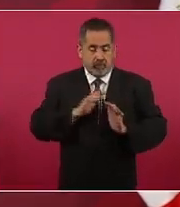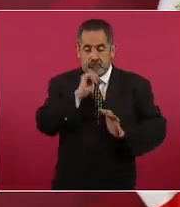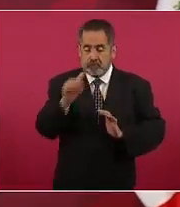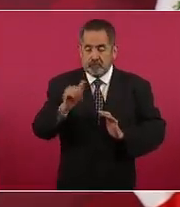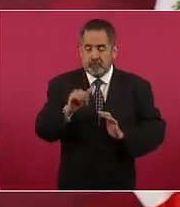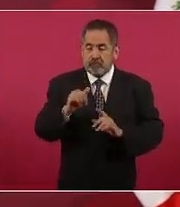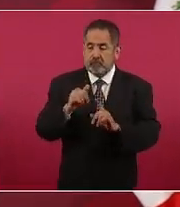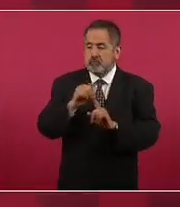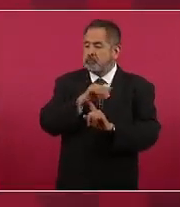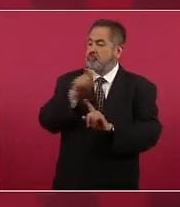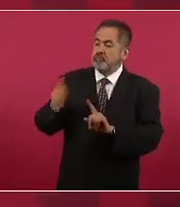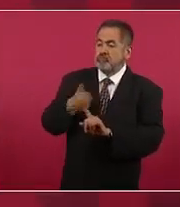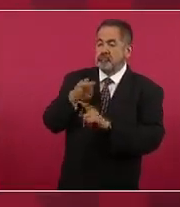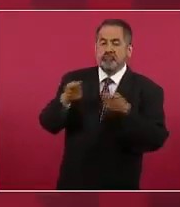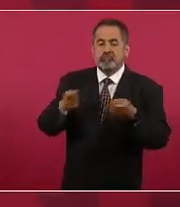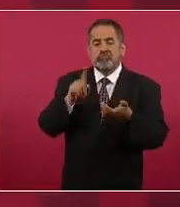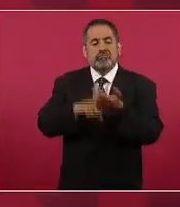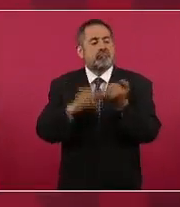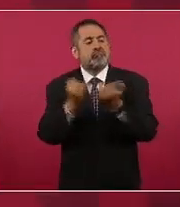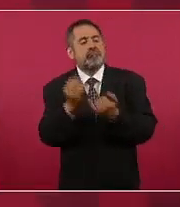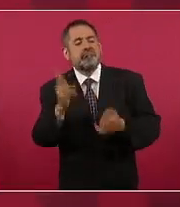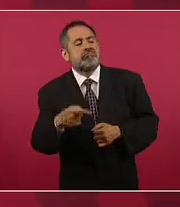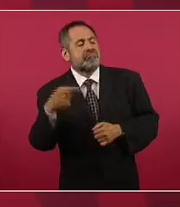como García Luna